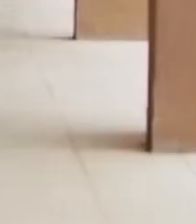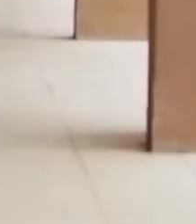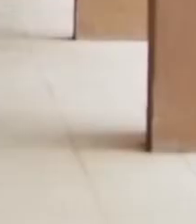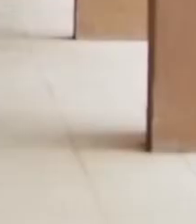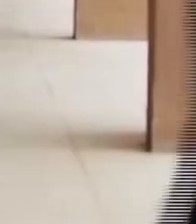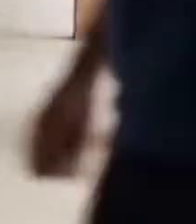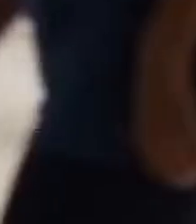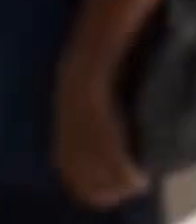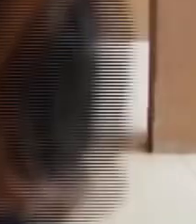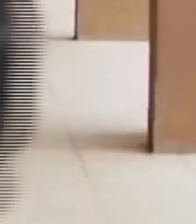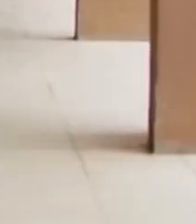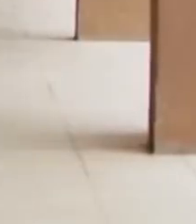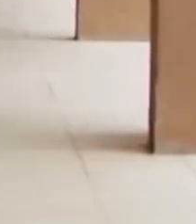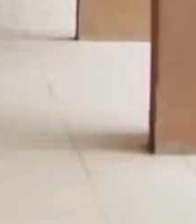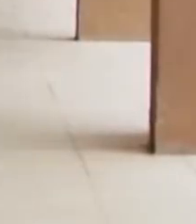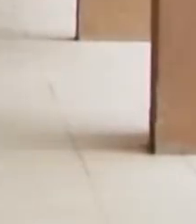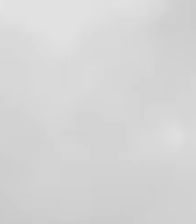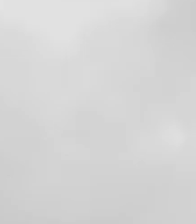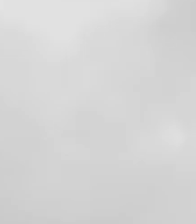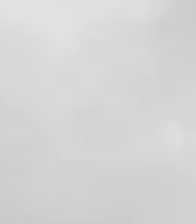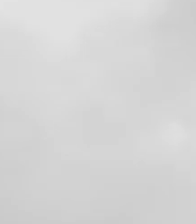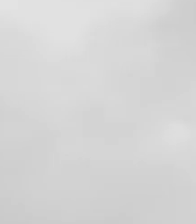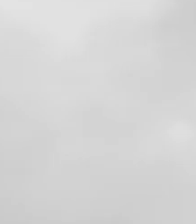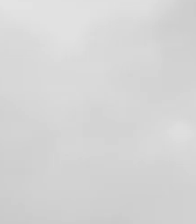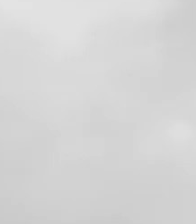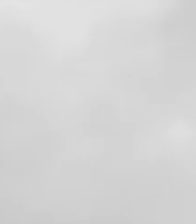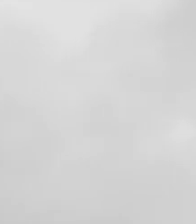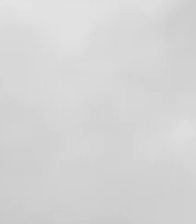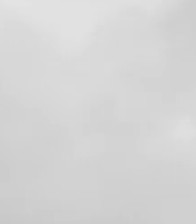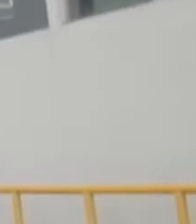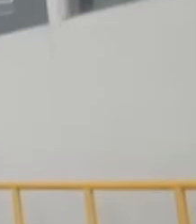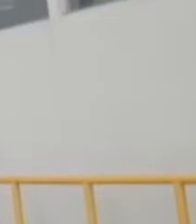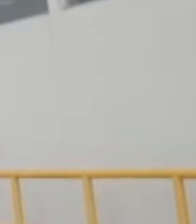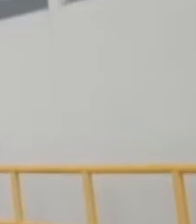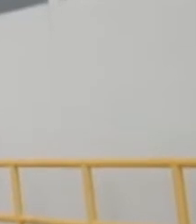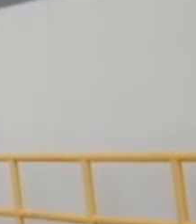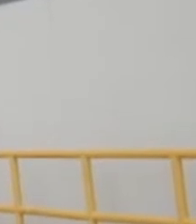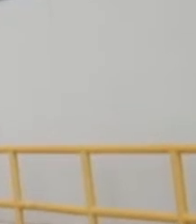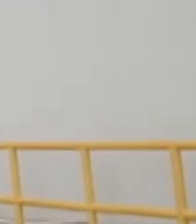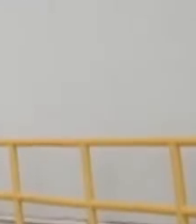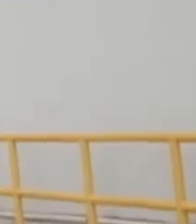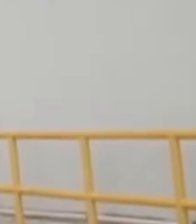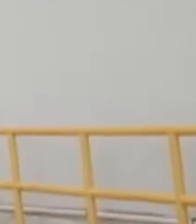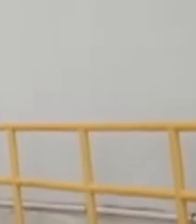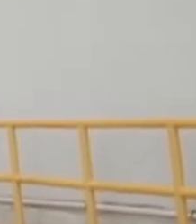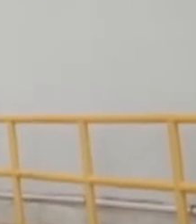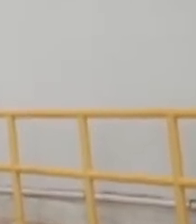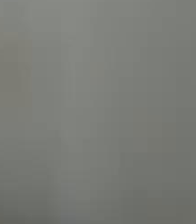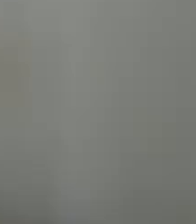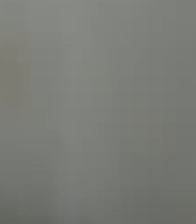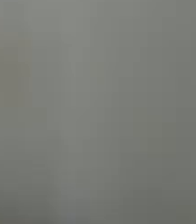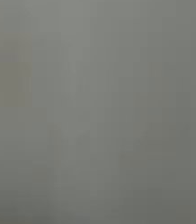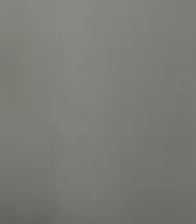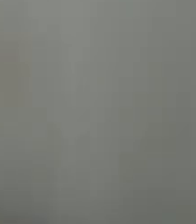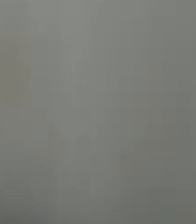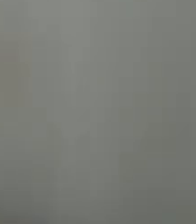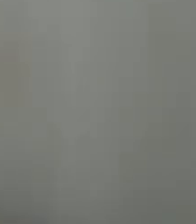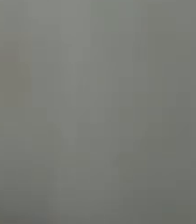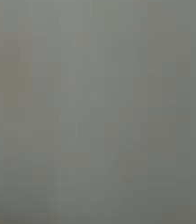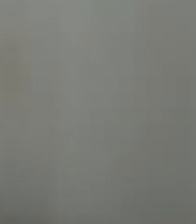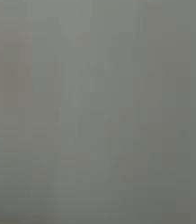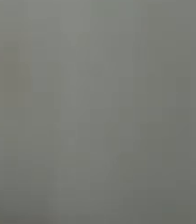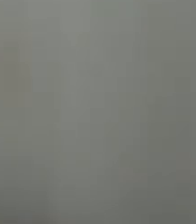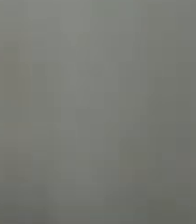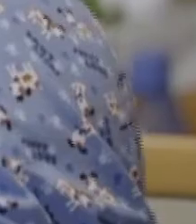La Junta de Protección Social apoya hospitales públicos con la compra de equipo médico e infraestructura. Como auxiliar de enfermería, he visto las